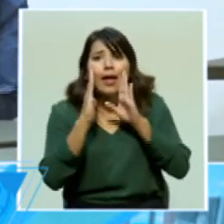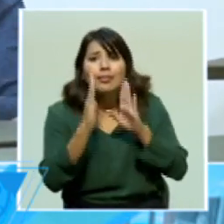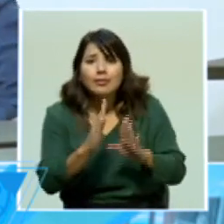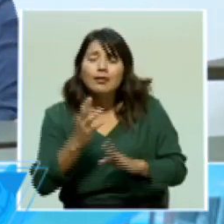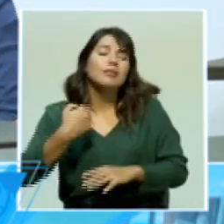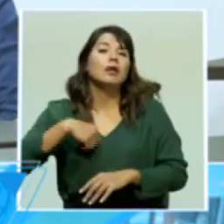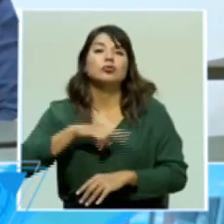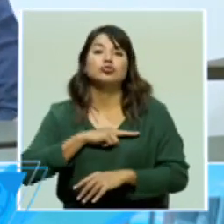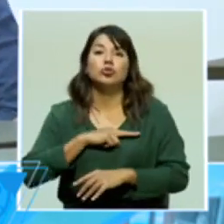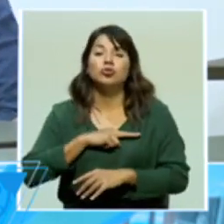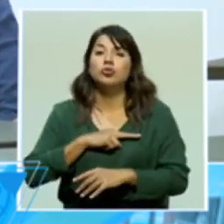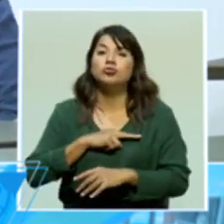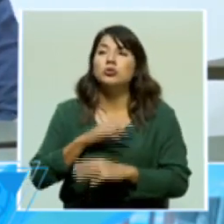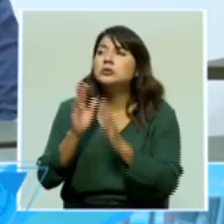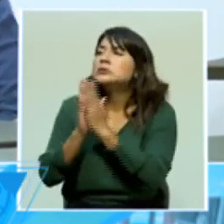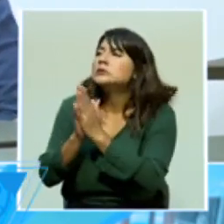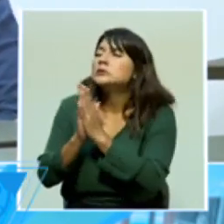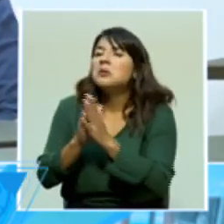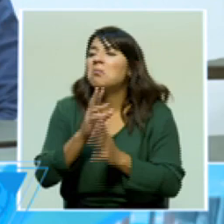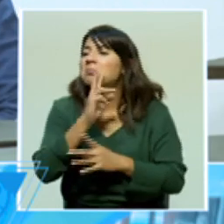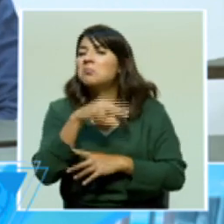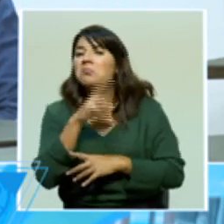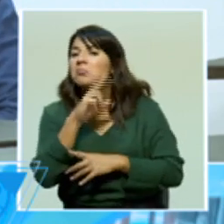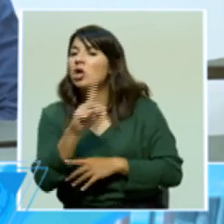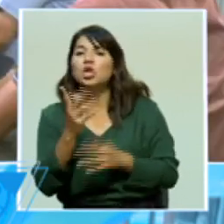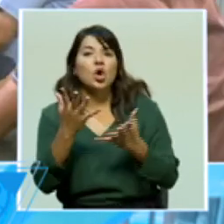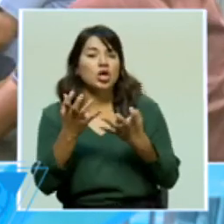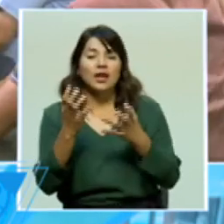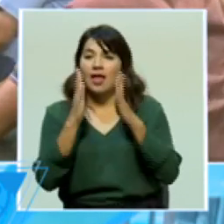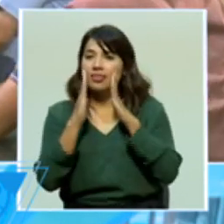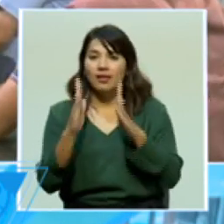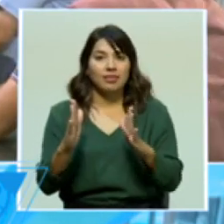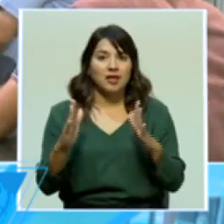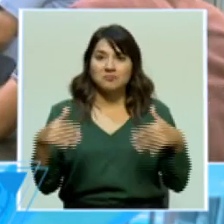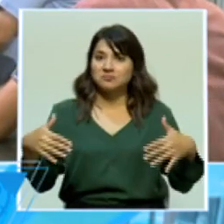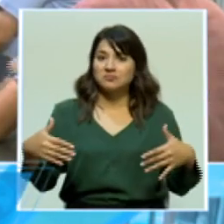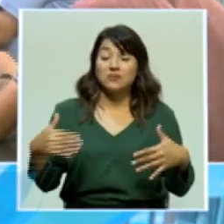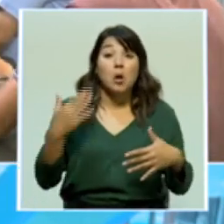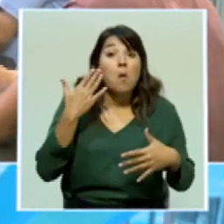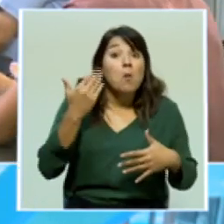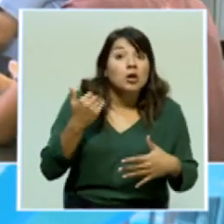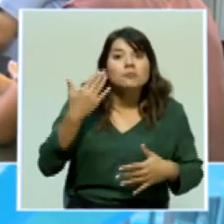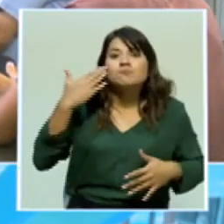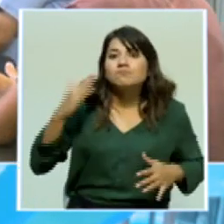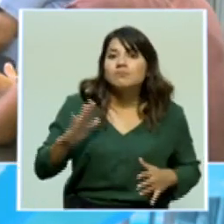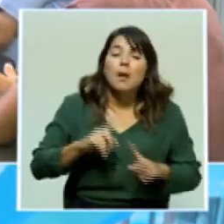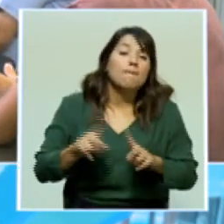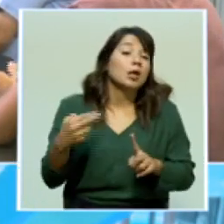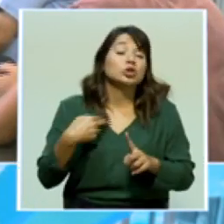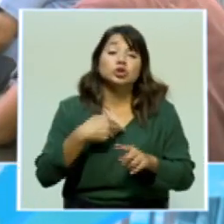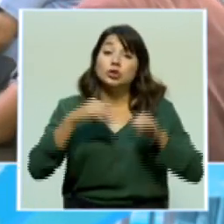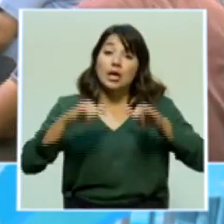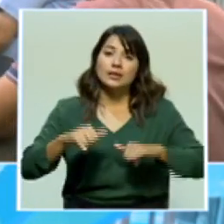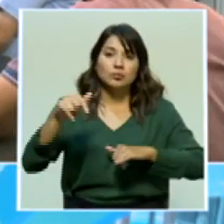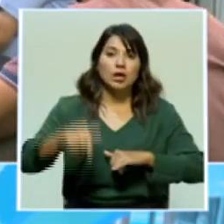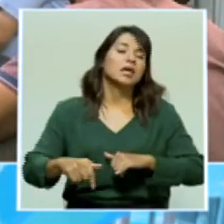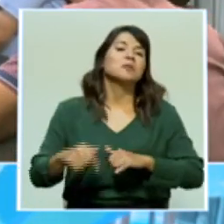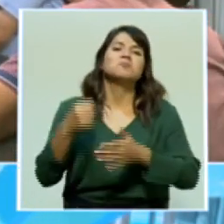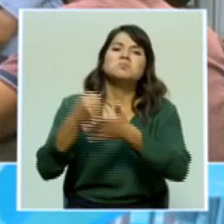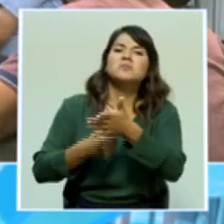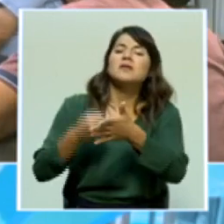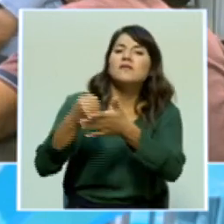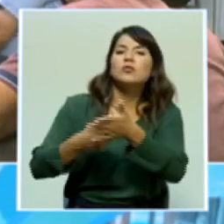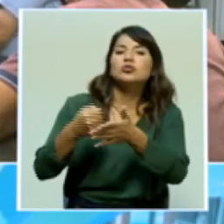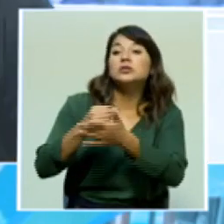y él no nos ha querido atender todavía, no sabemos el por qué, pero aquí estamos, dando la lucha